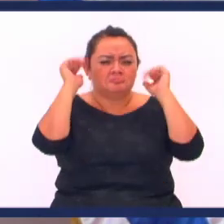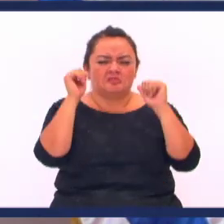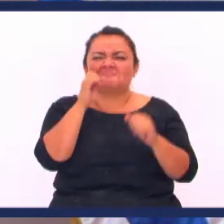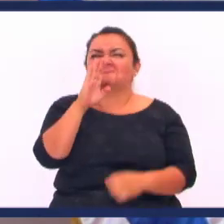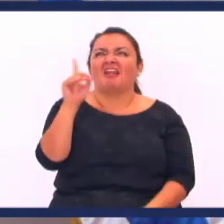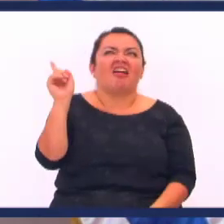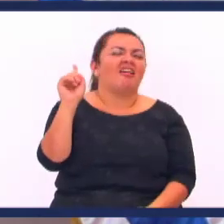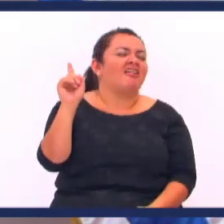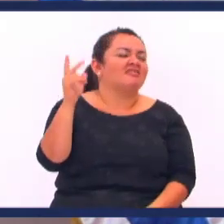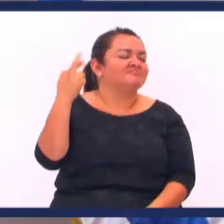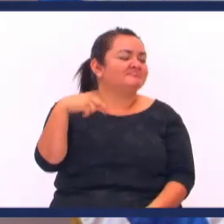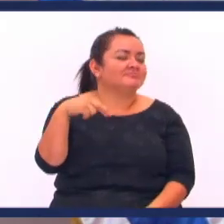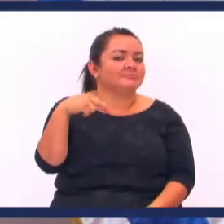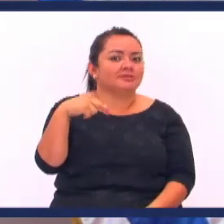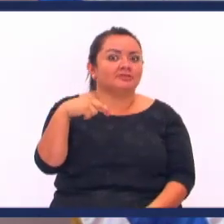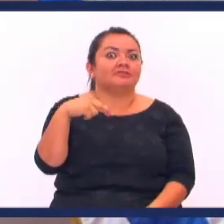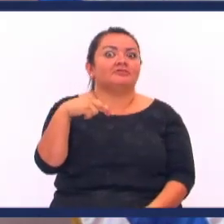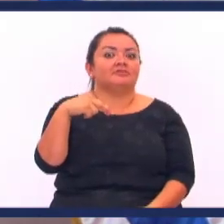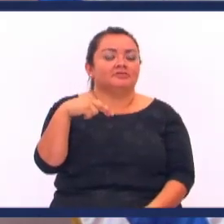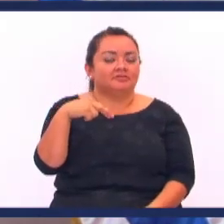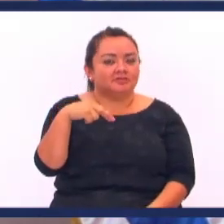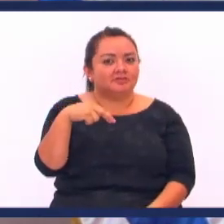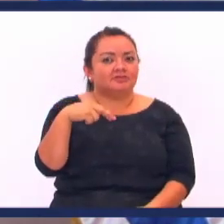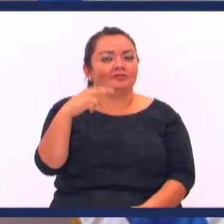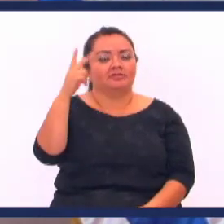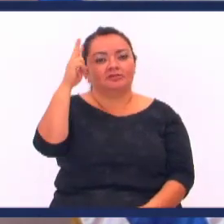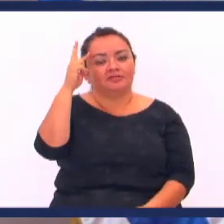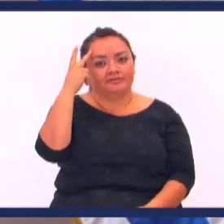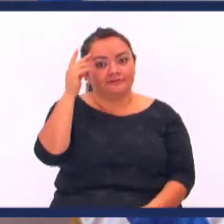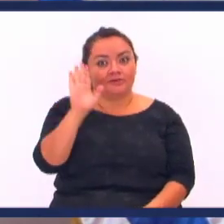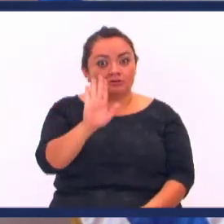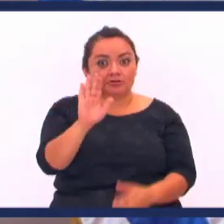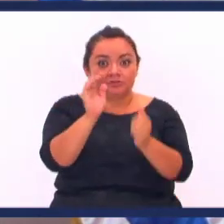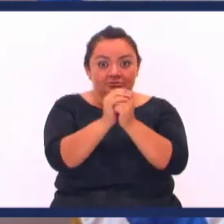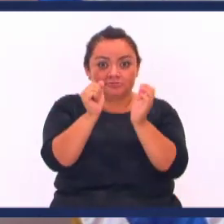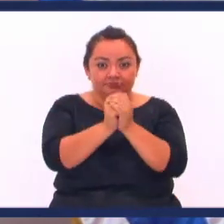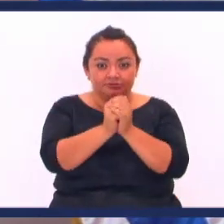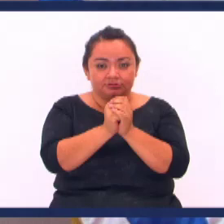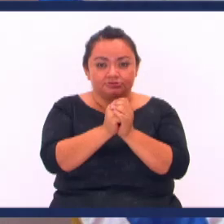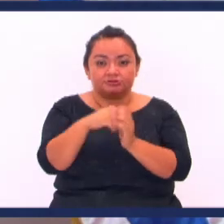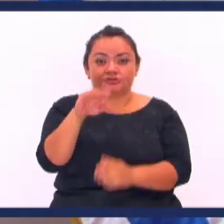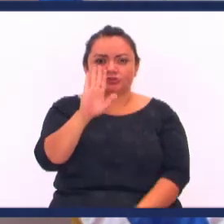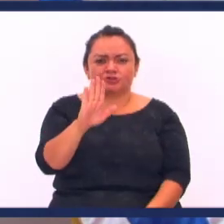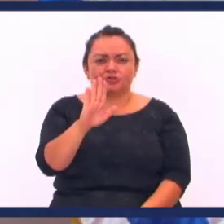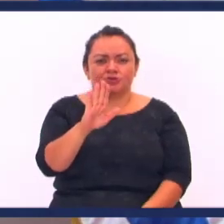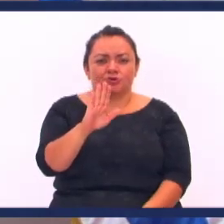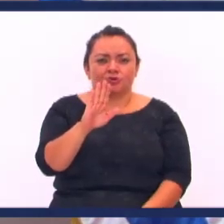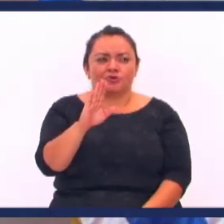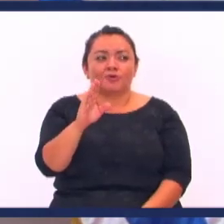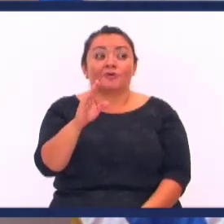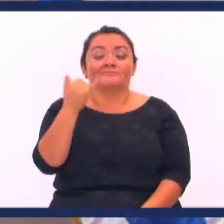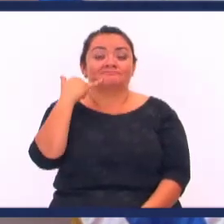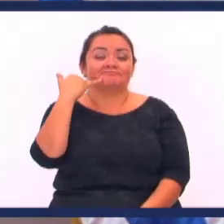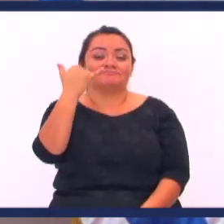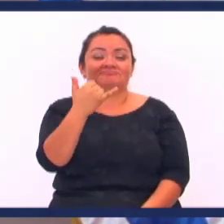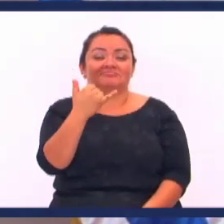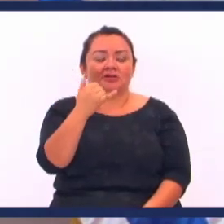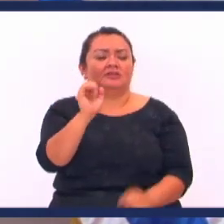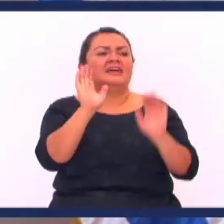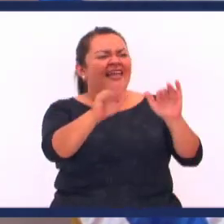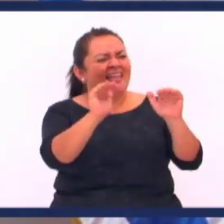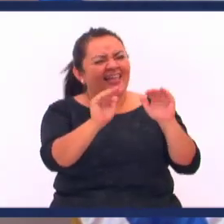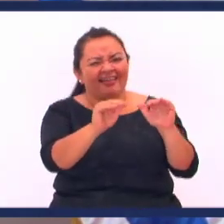llama la Biblia? Nada Entonces quizás La tribulación Que estás atravesando hoy Es tu wake up call Es la llamada A